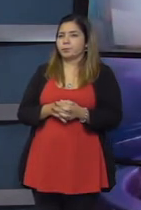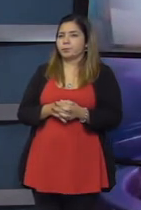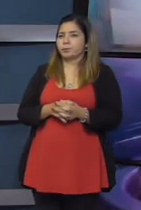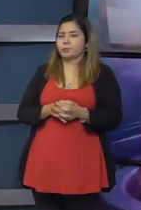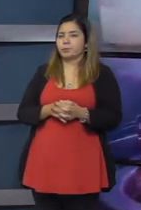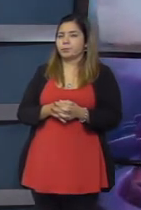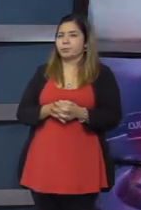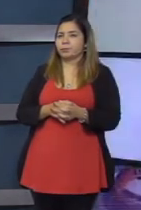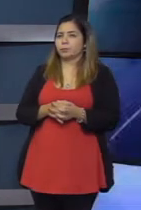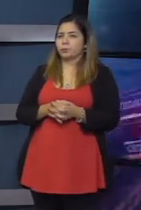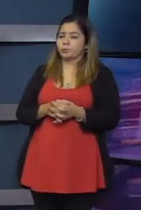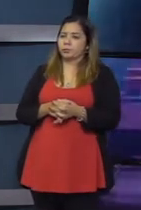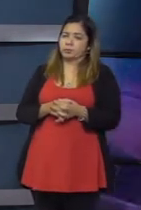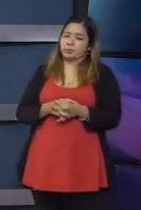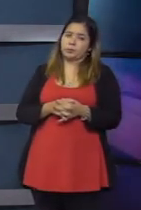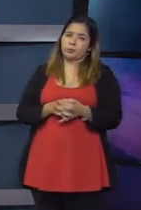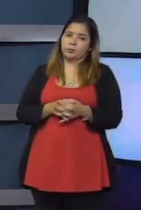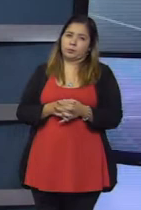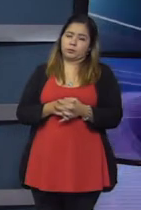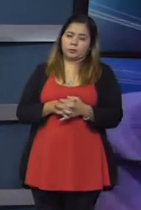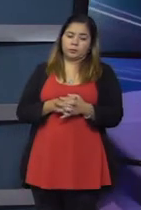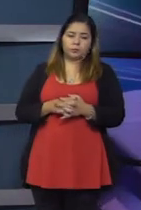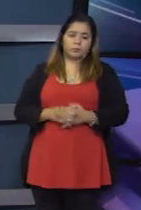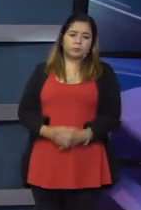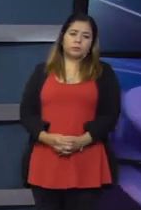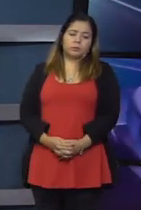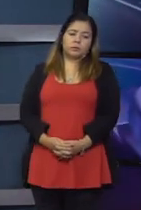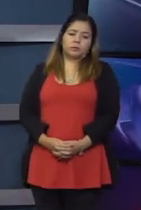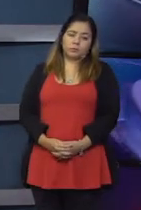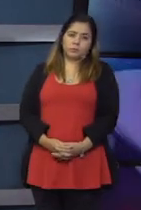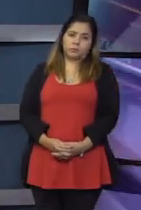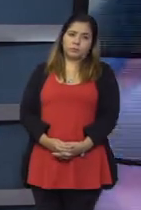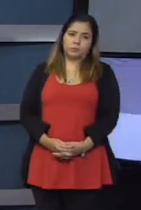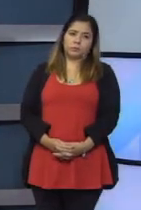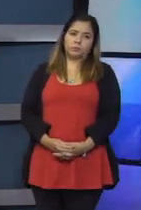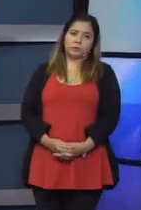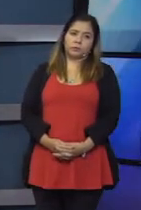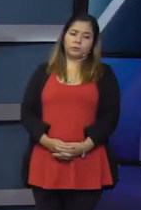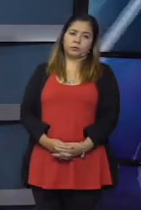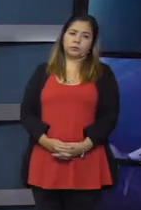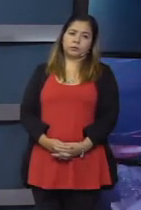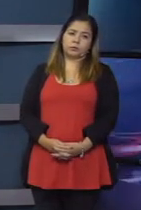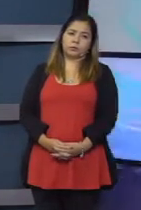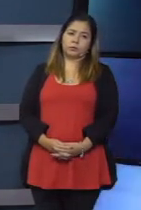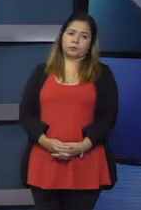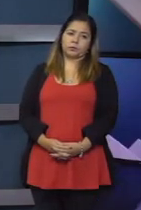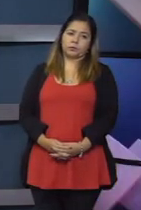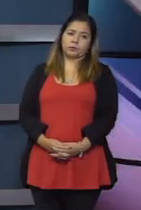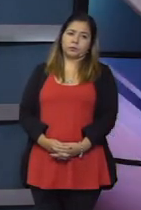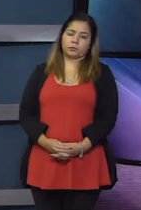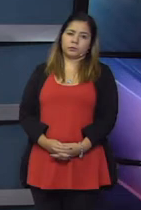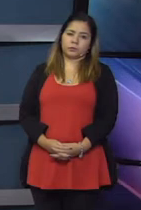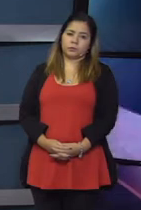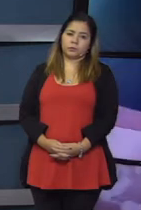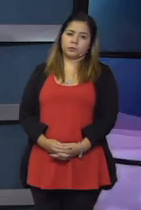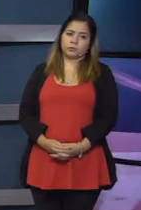de la provincia que es el gobernador. Claro. hemos querido con este proyecto de ley, de alguna manera, que va a tomar el